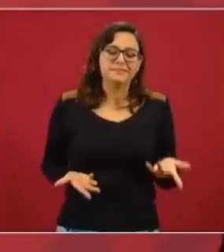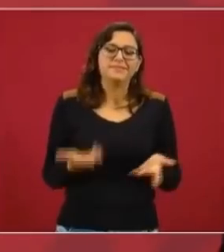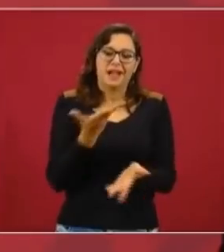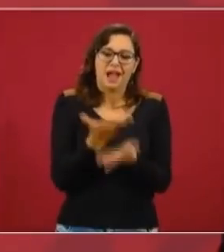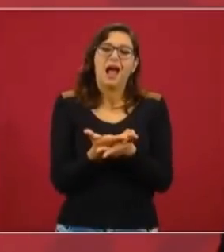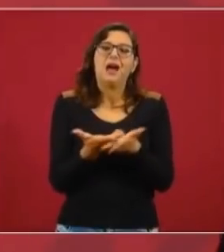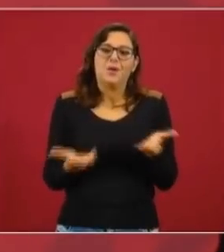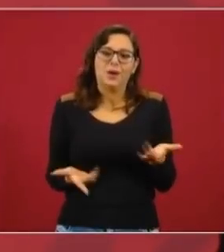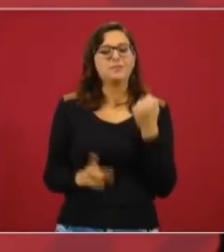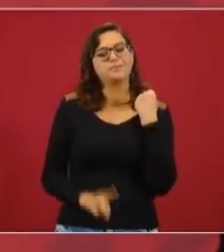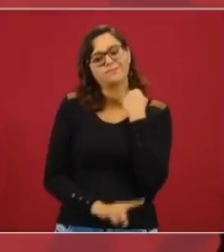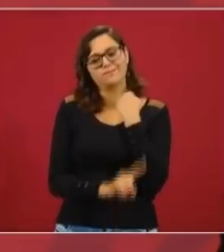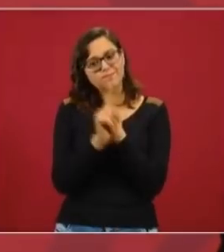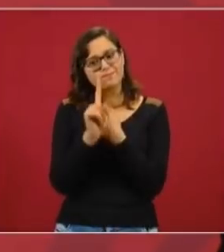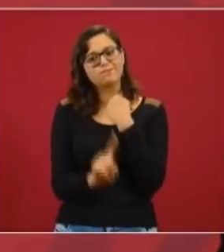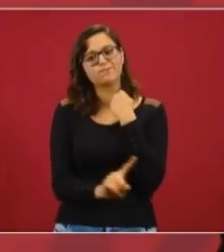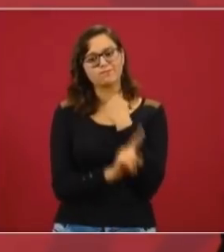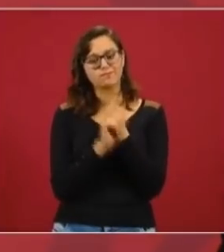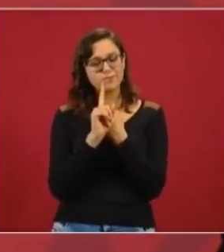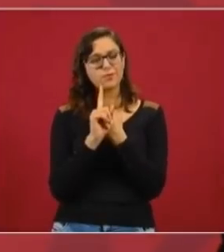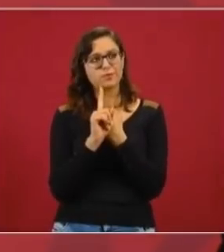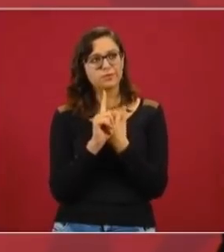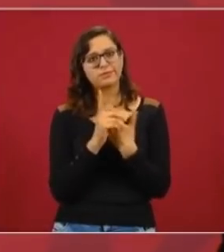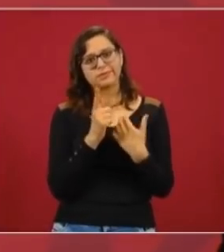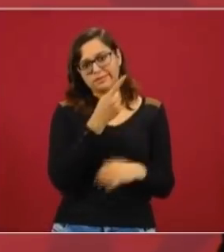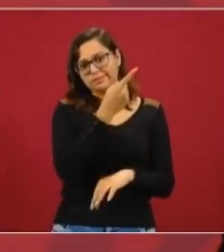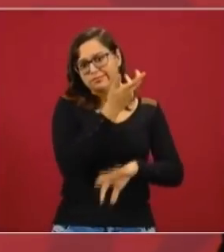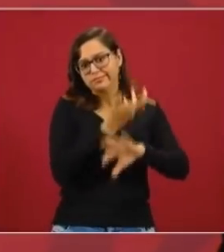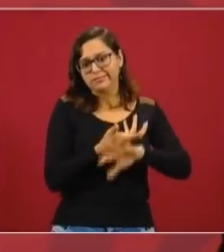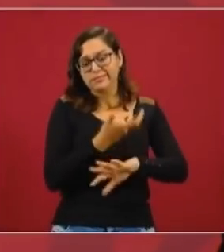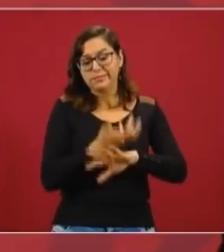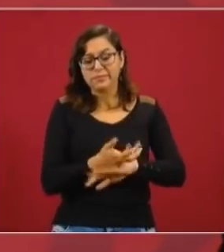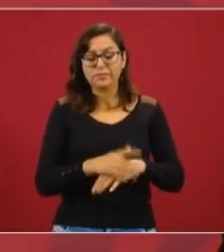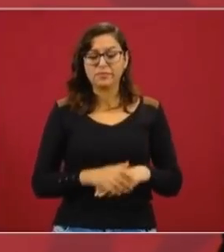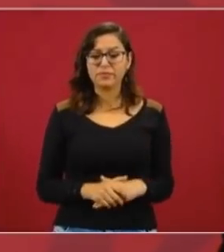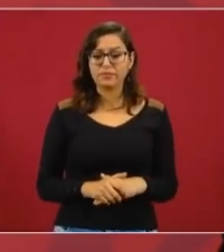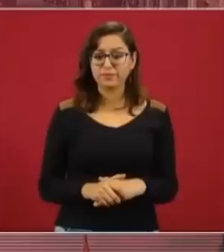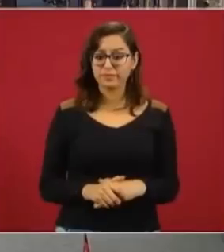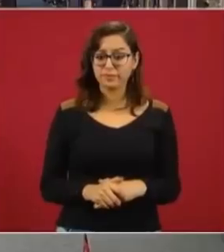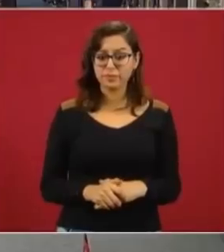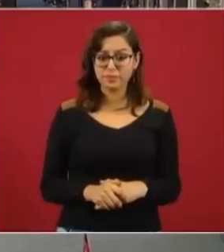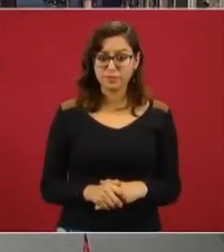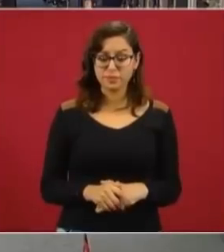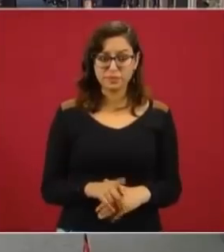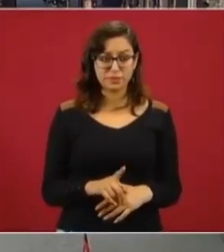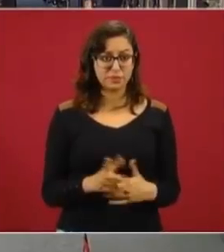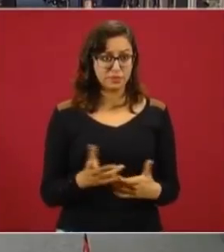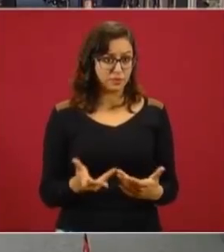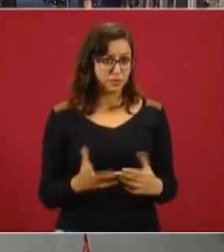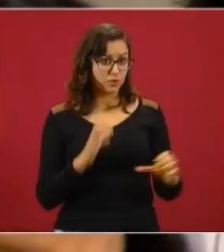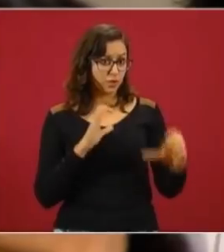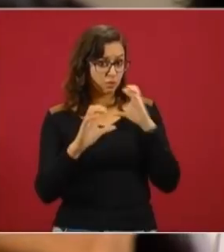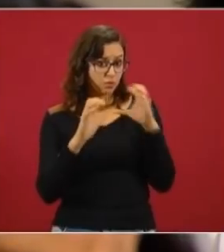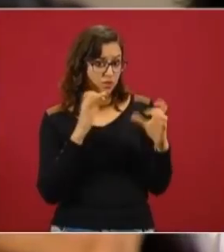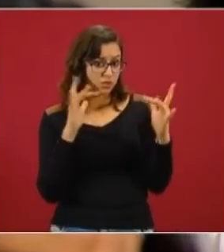esta situación. ¿Ha abrido comunicación del gobierno de Estados Unidos?